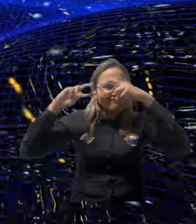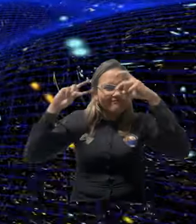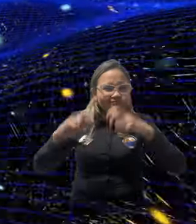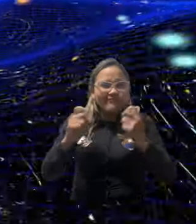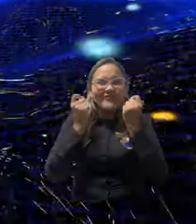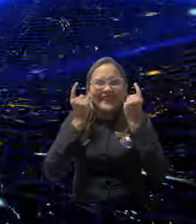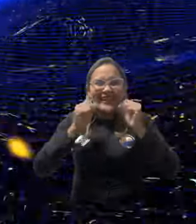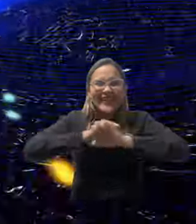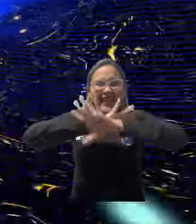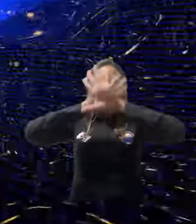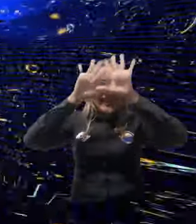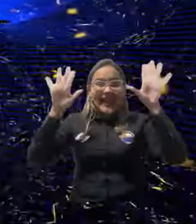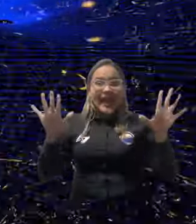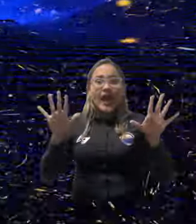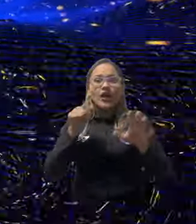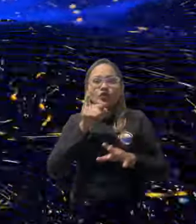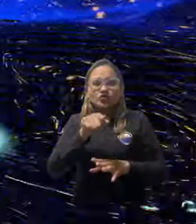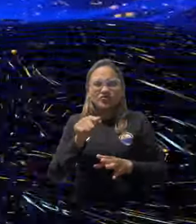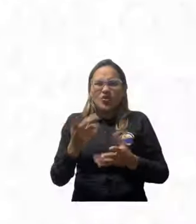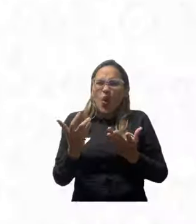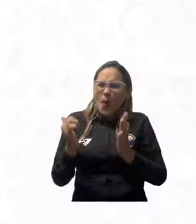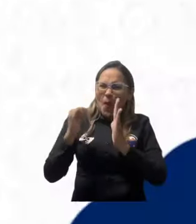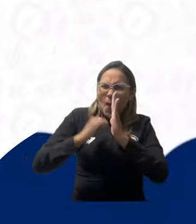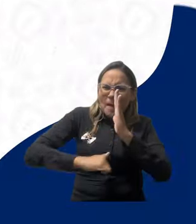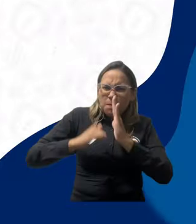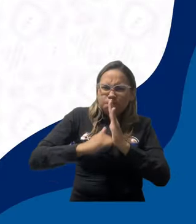vivimos en un espacio dominado por la materia.